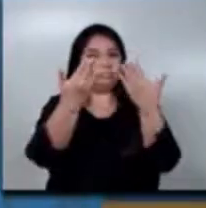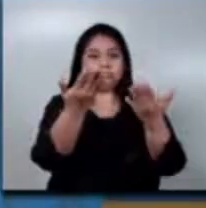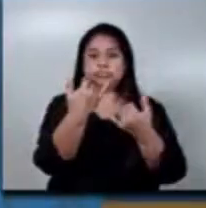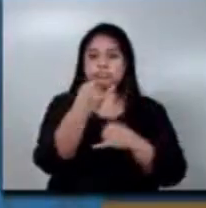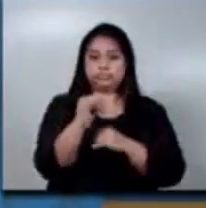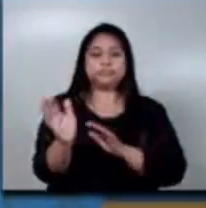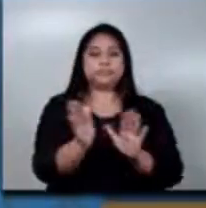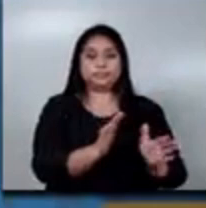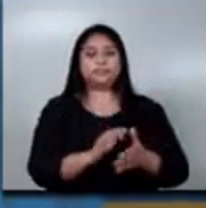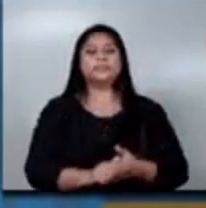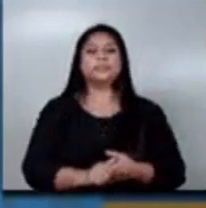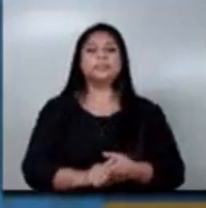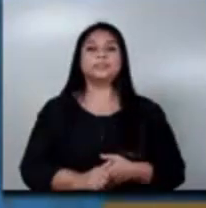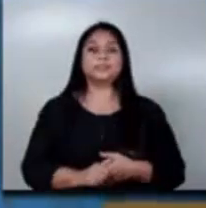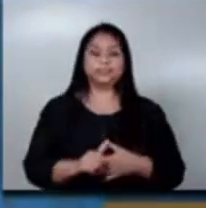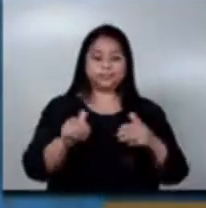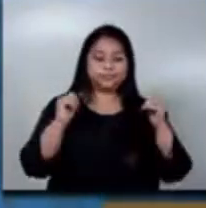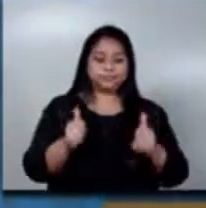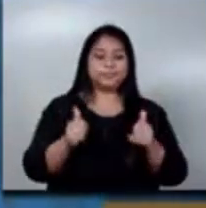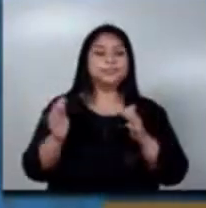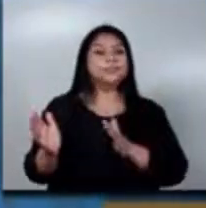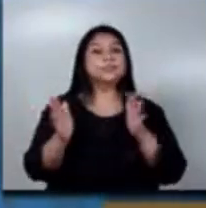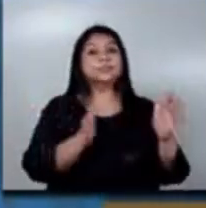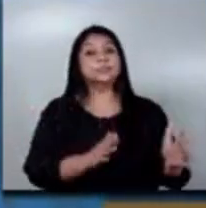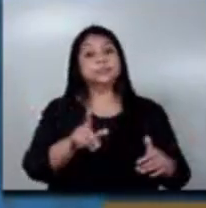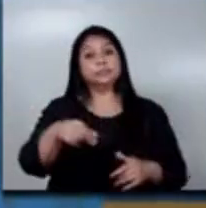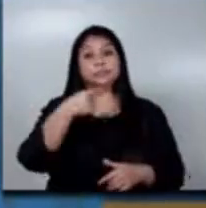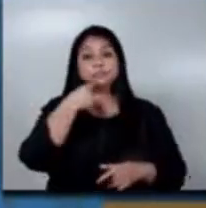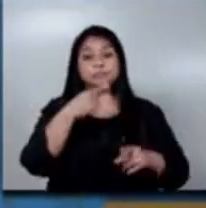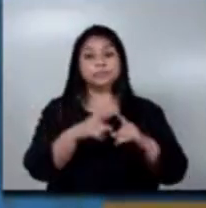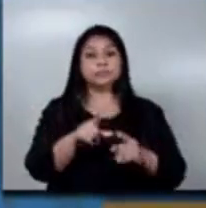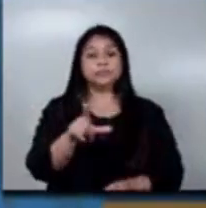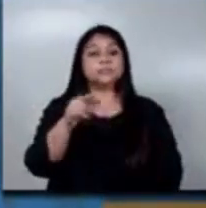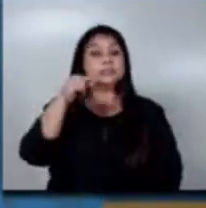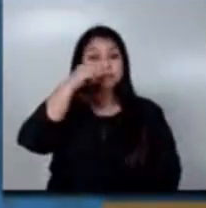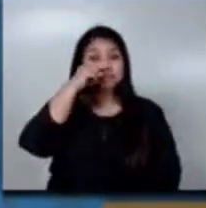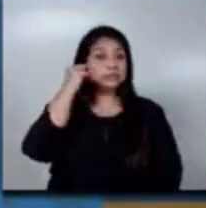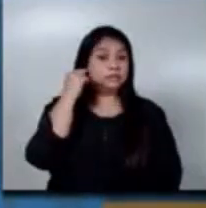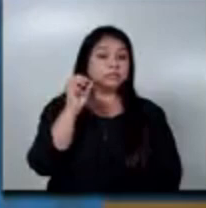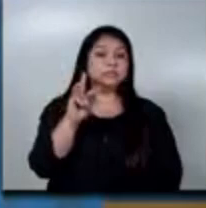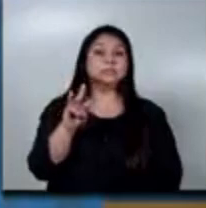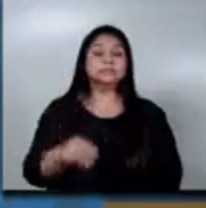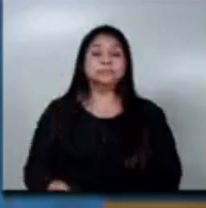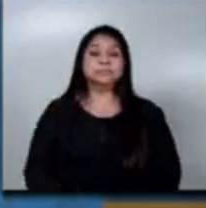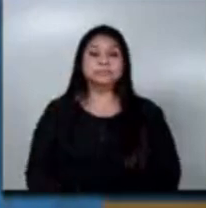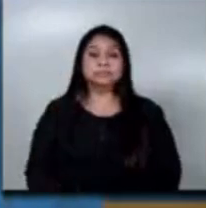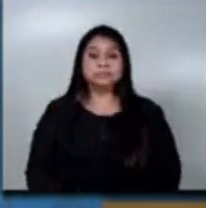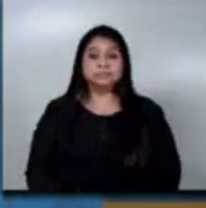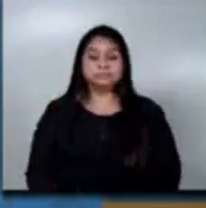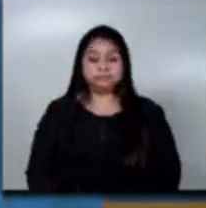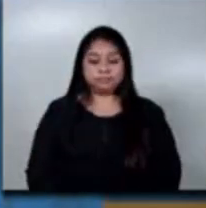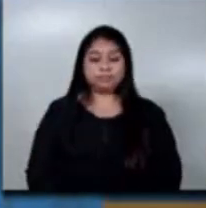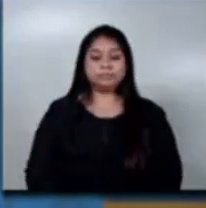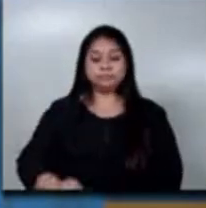Muy bien. Ahora cedemos el micrófono al periodista Luis Barías de TGW, La Voz de Guatemala. Buen día,